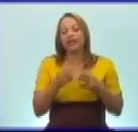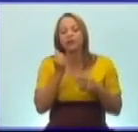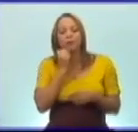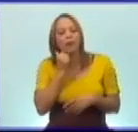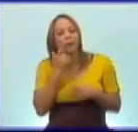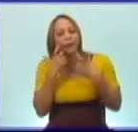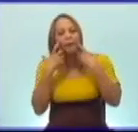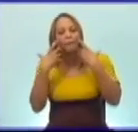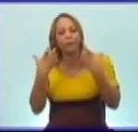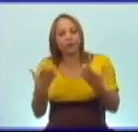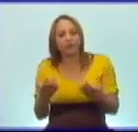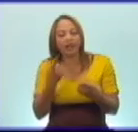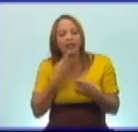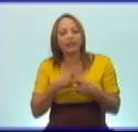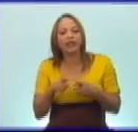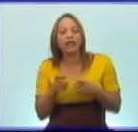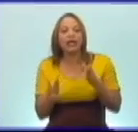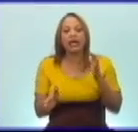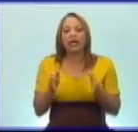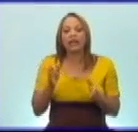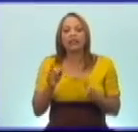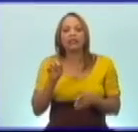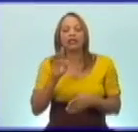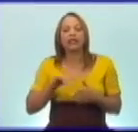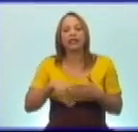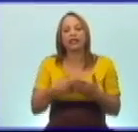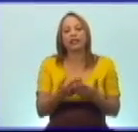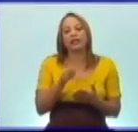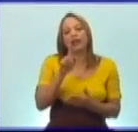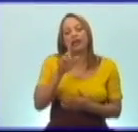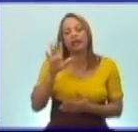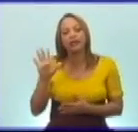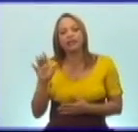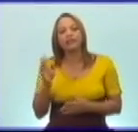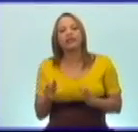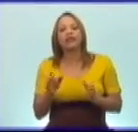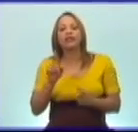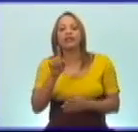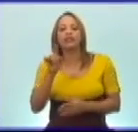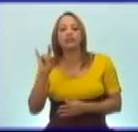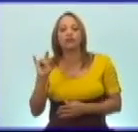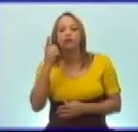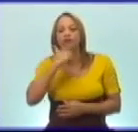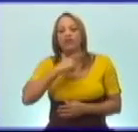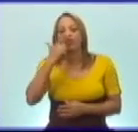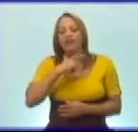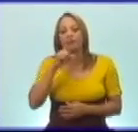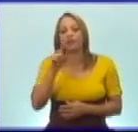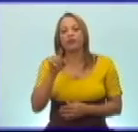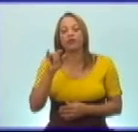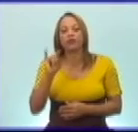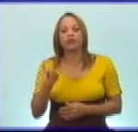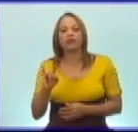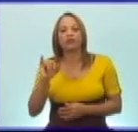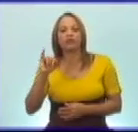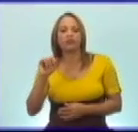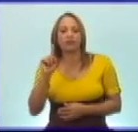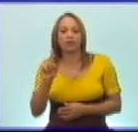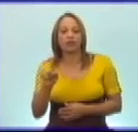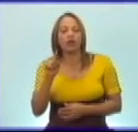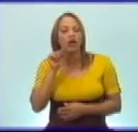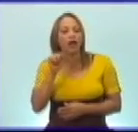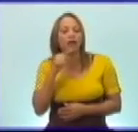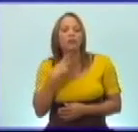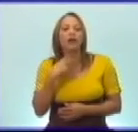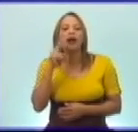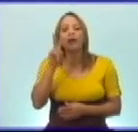que ocurrieron entre el 15 y el 19 de abril de 1961. Y valorar